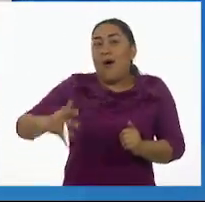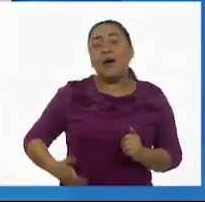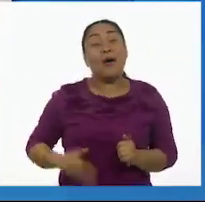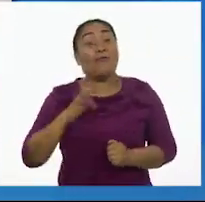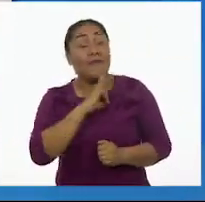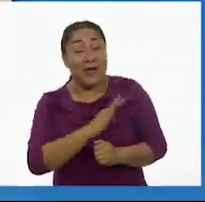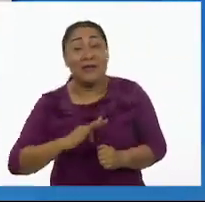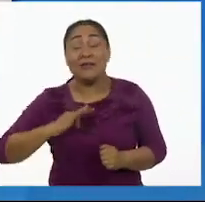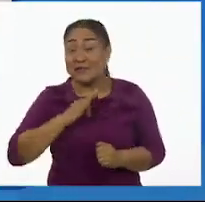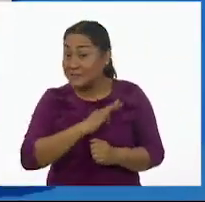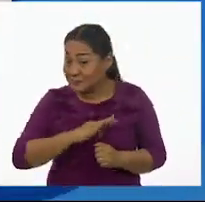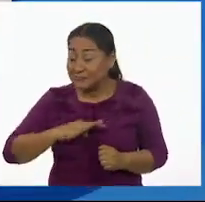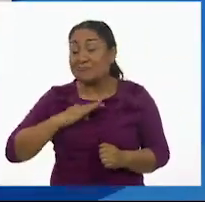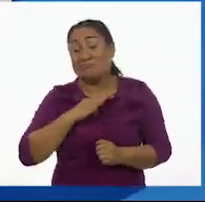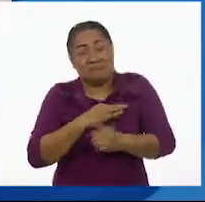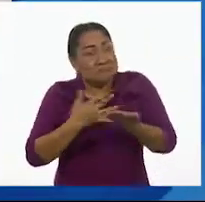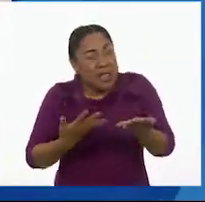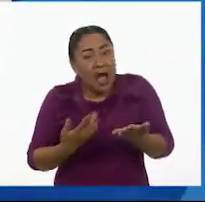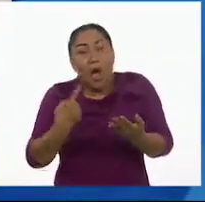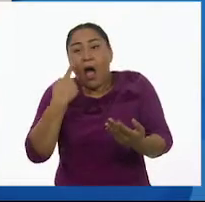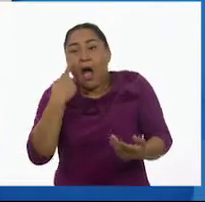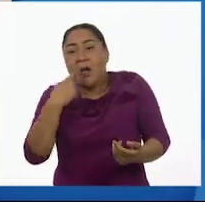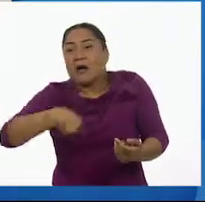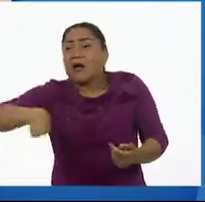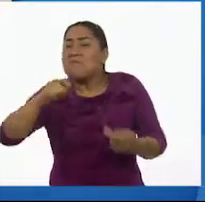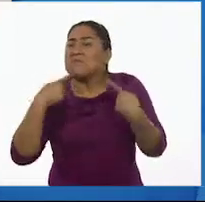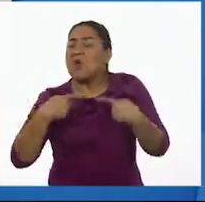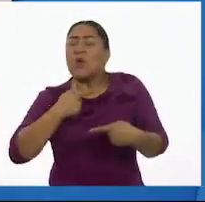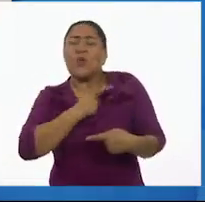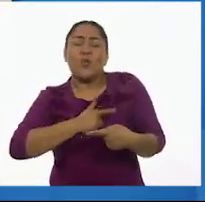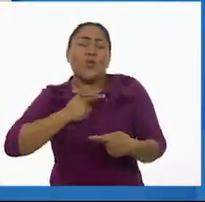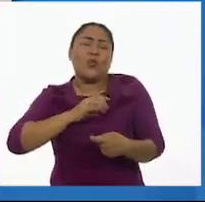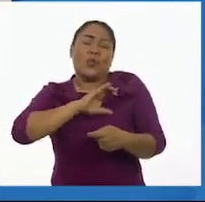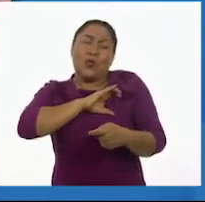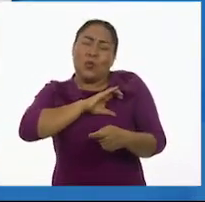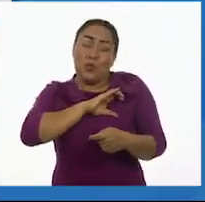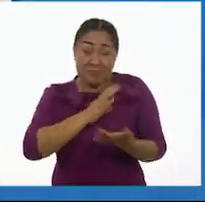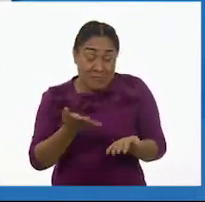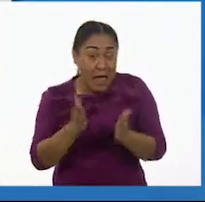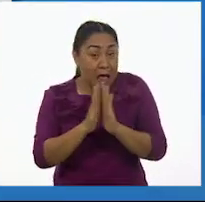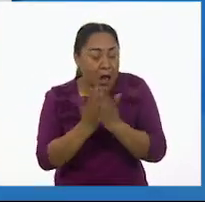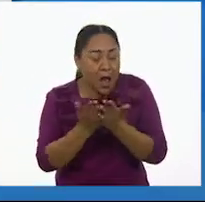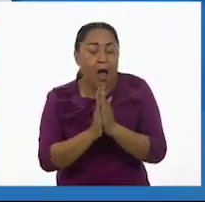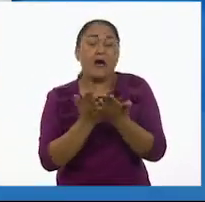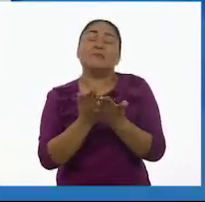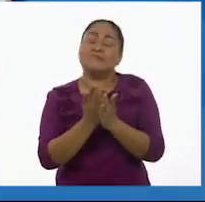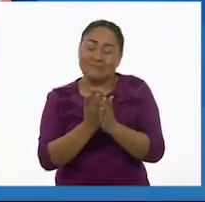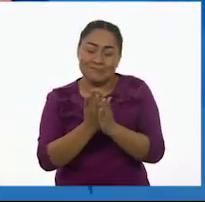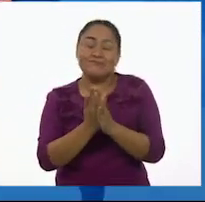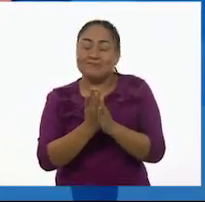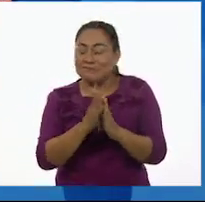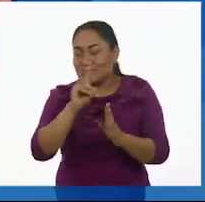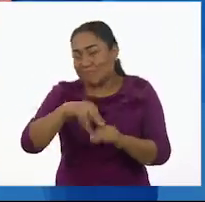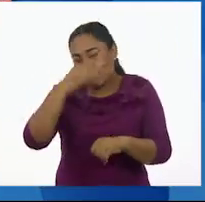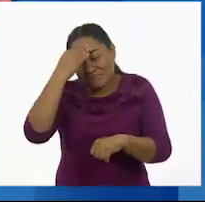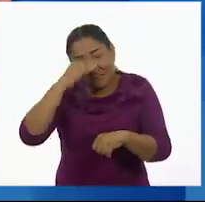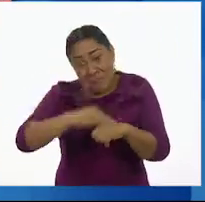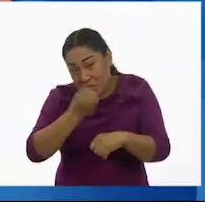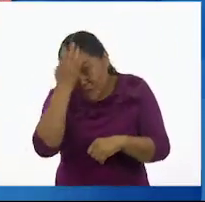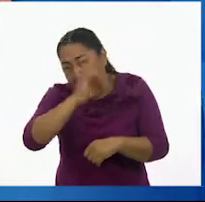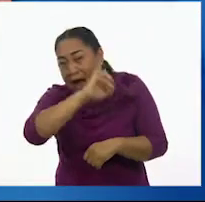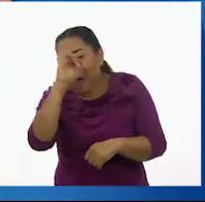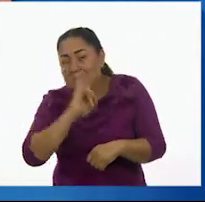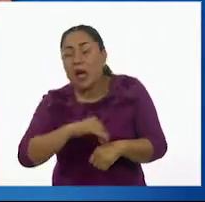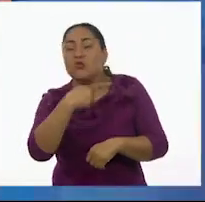porque todo mundo lo quería. Y el libro nunca olvidó a su amigo el